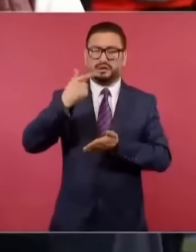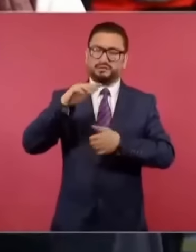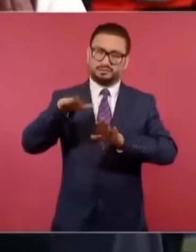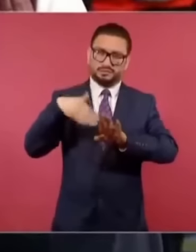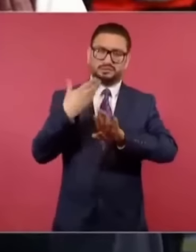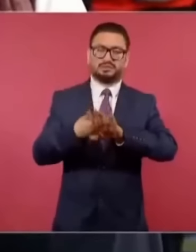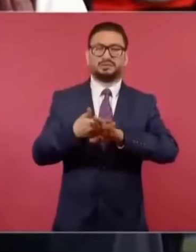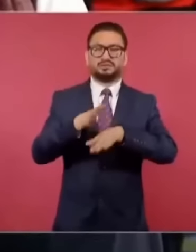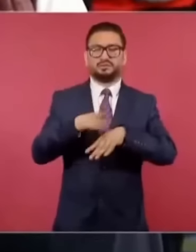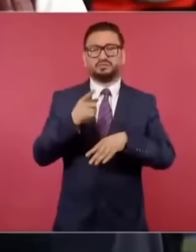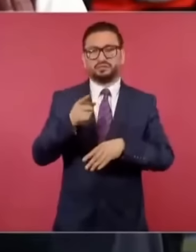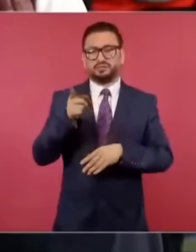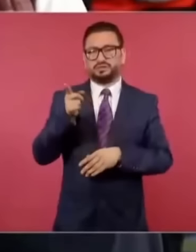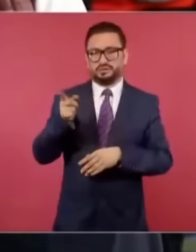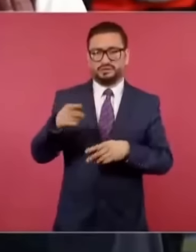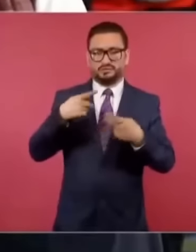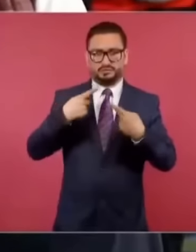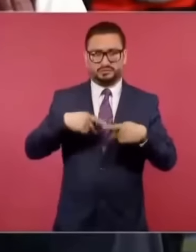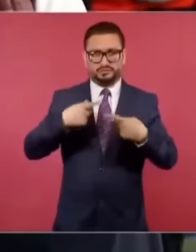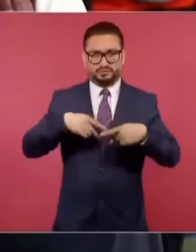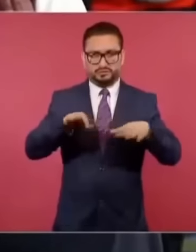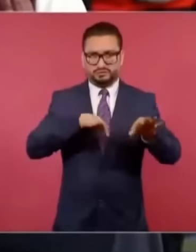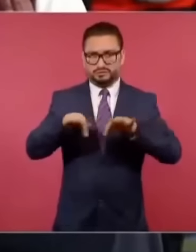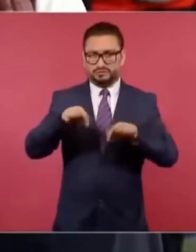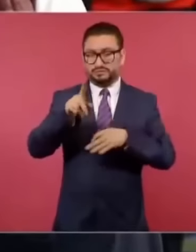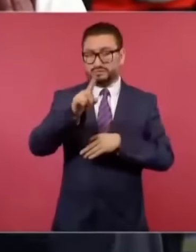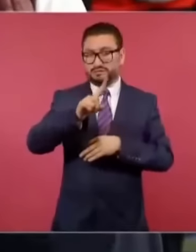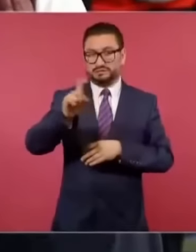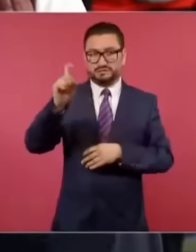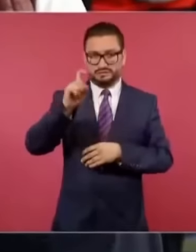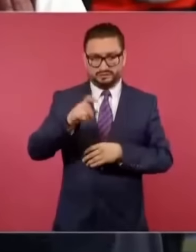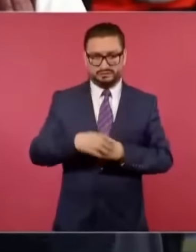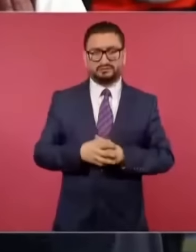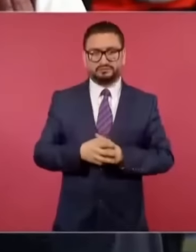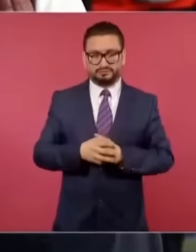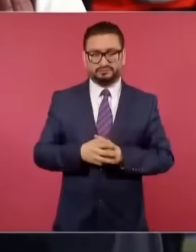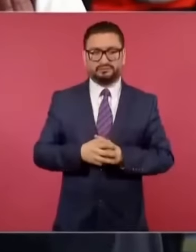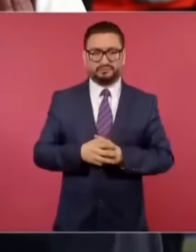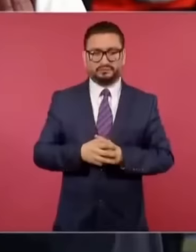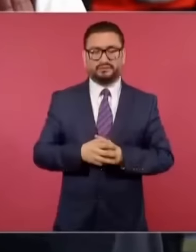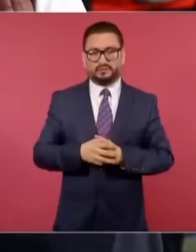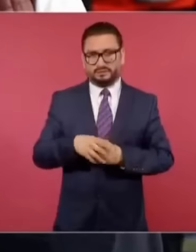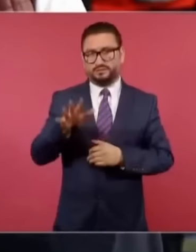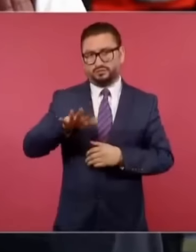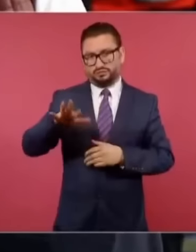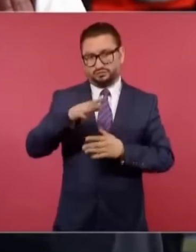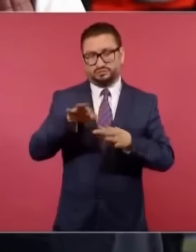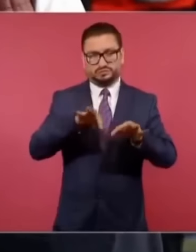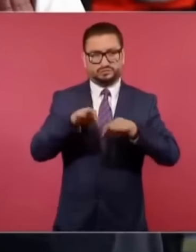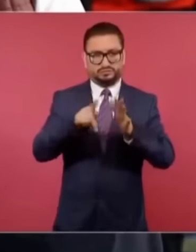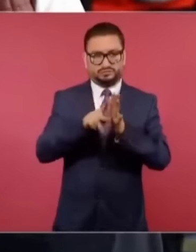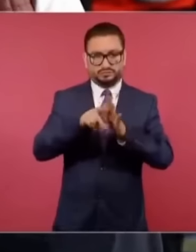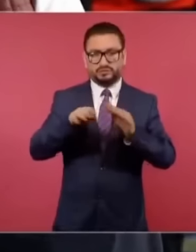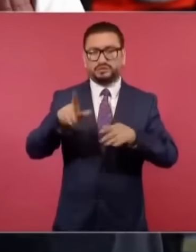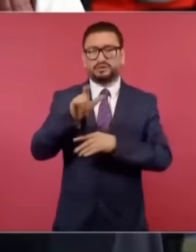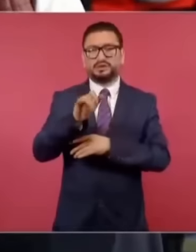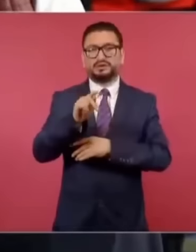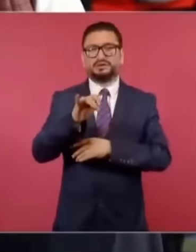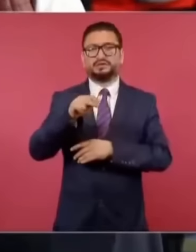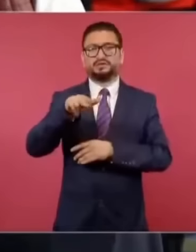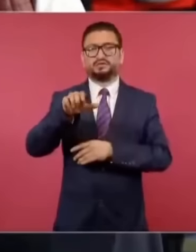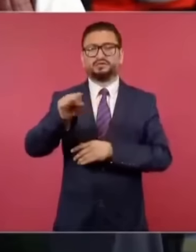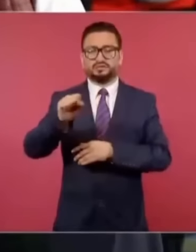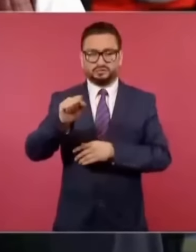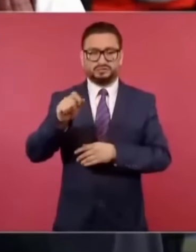circunstancia de los 100 trabajadores, el centenar de trabajadores de este medio de comunicación latinos, que como le digo,